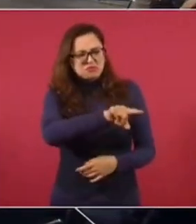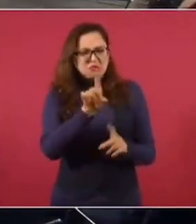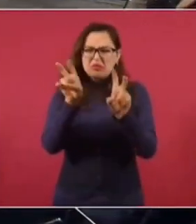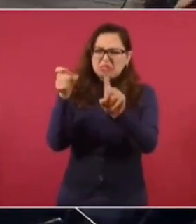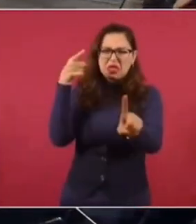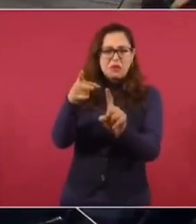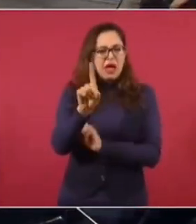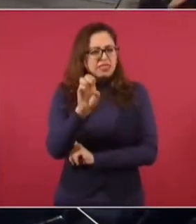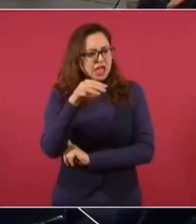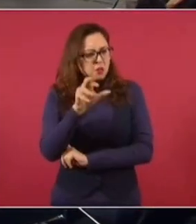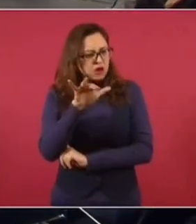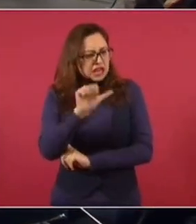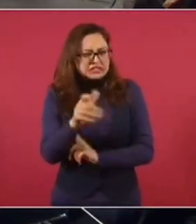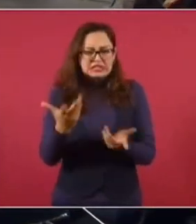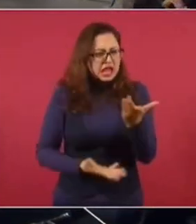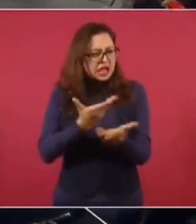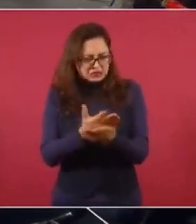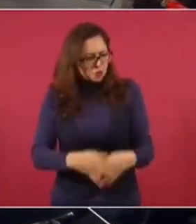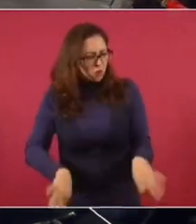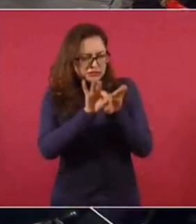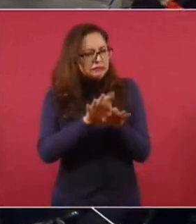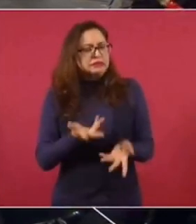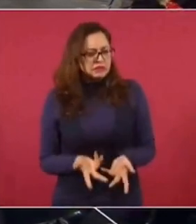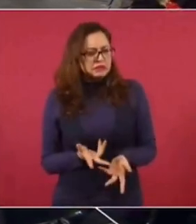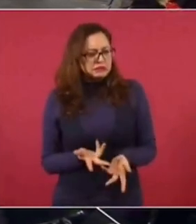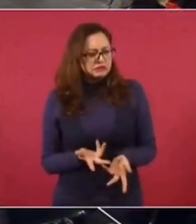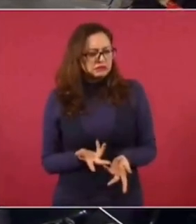probable que yo envíe una reforma